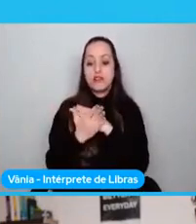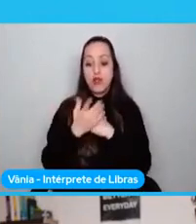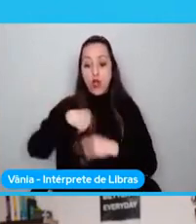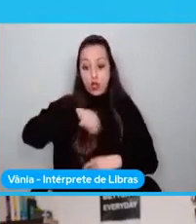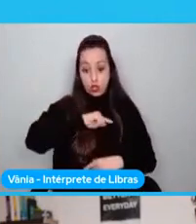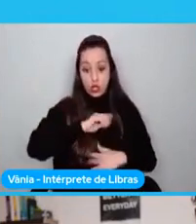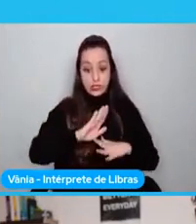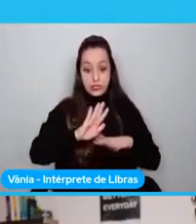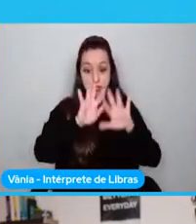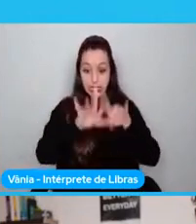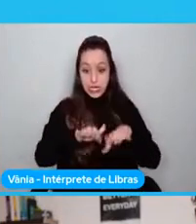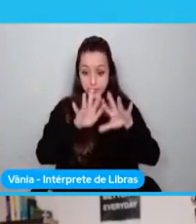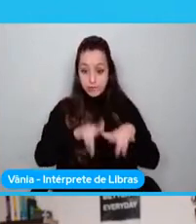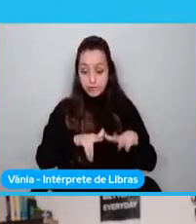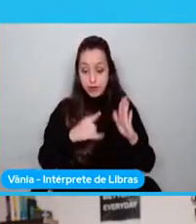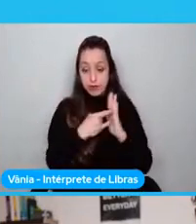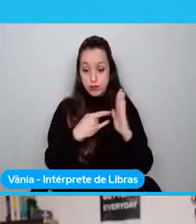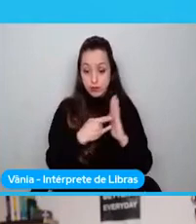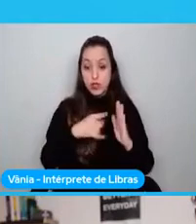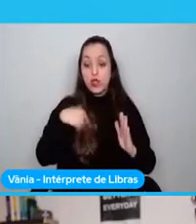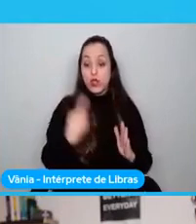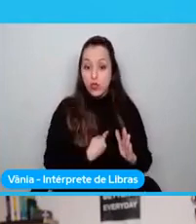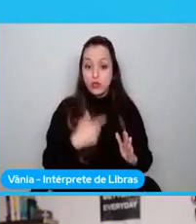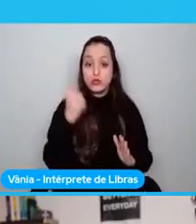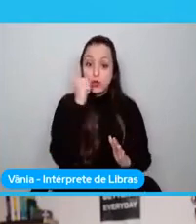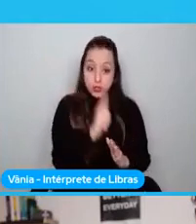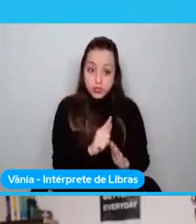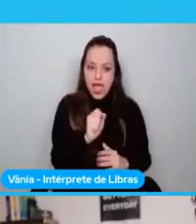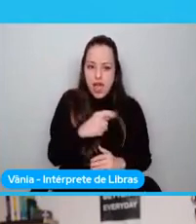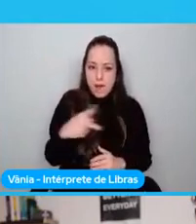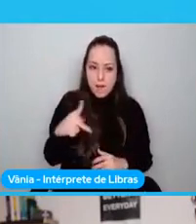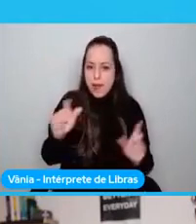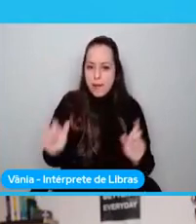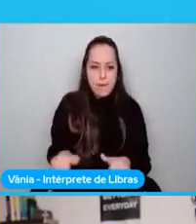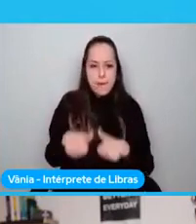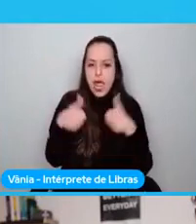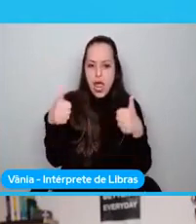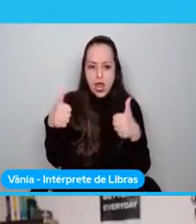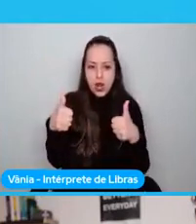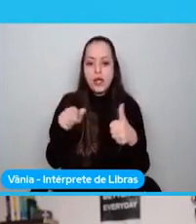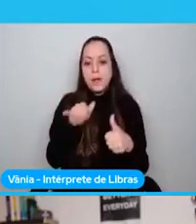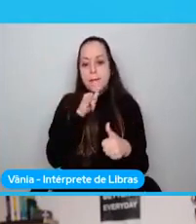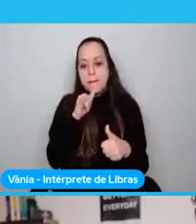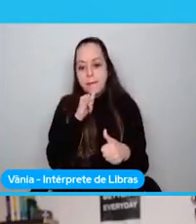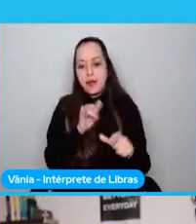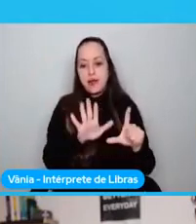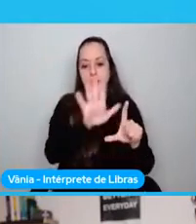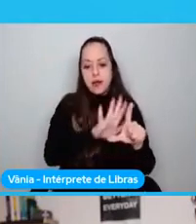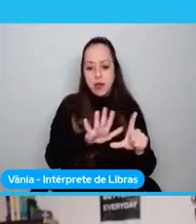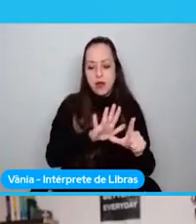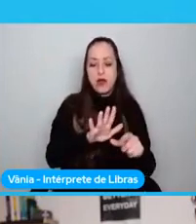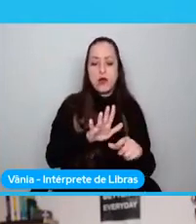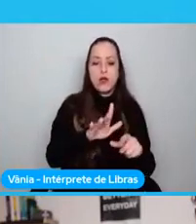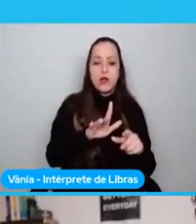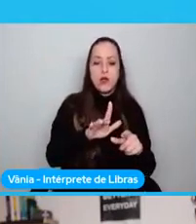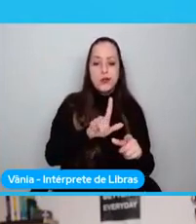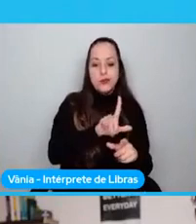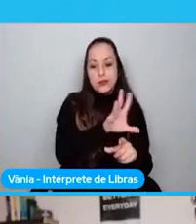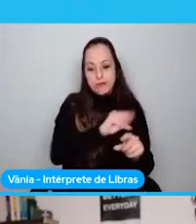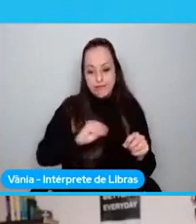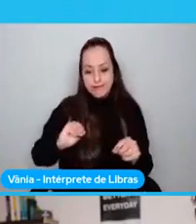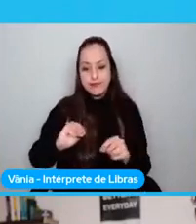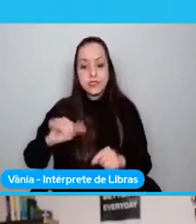a llevar nuestras aplicaciones y sacarlas de un desktop, sacarlas de un dispositivo móvil y